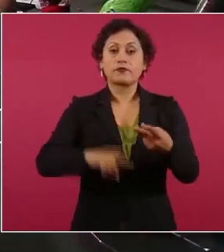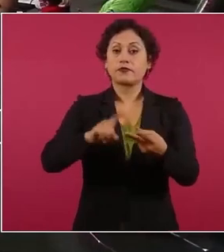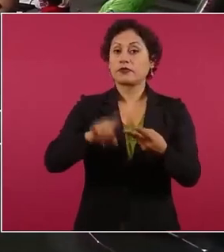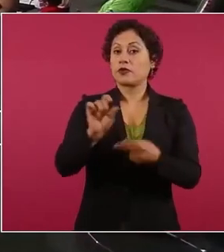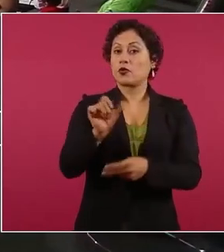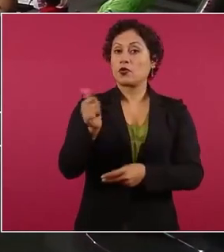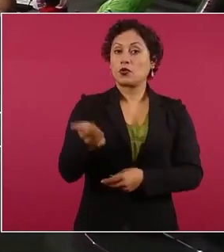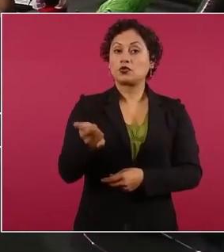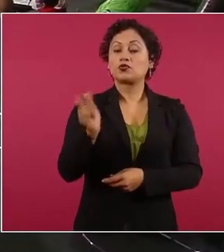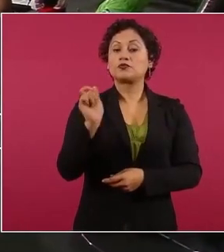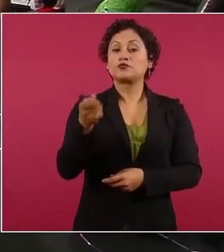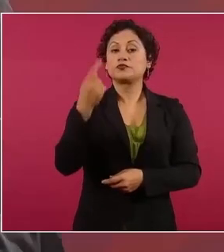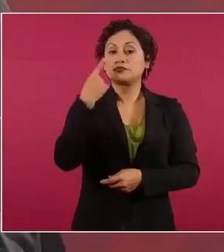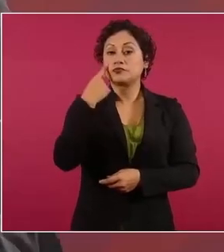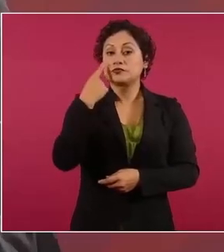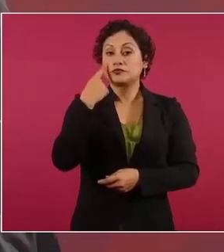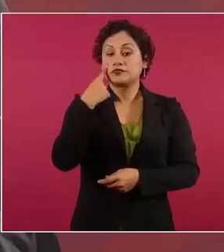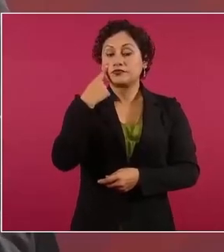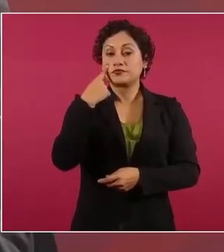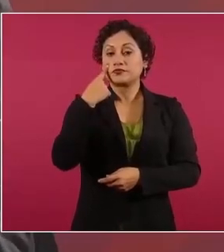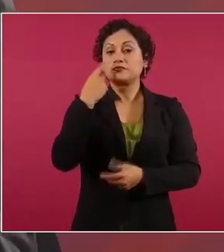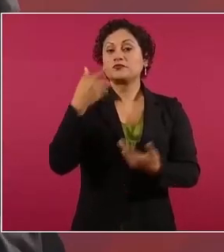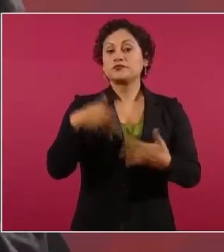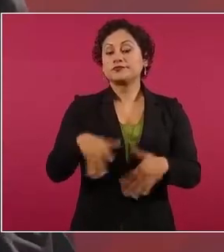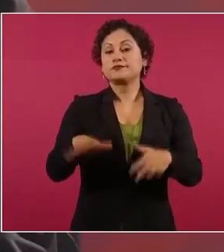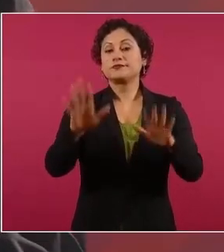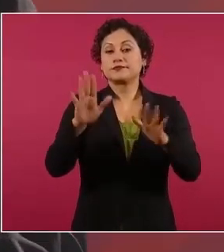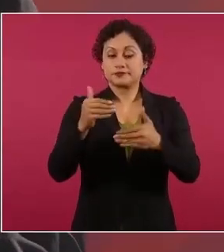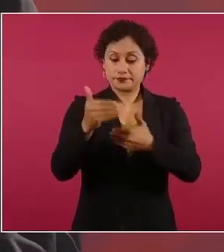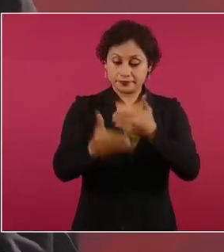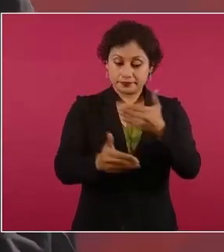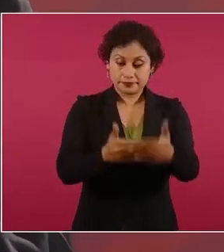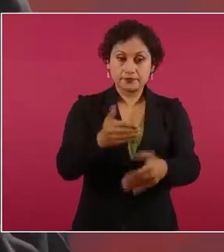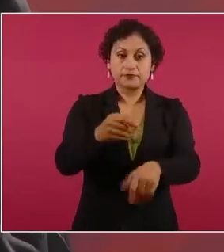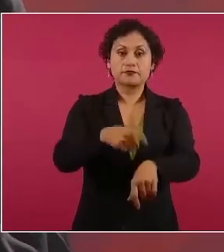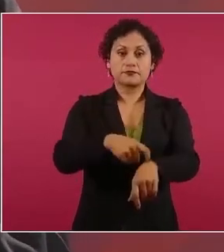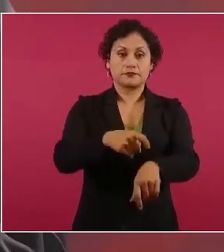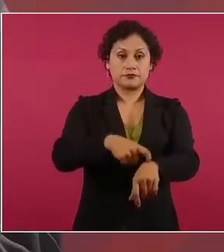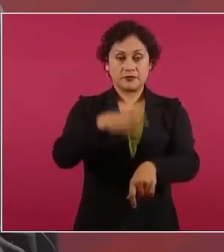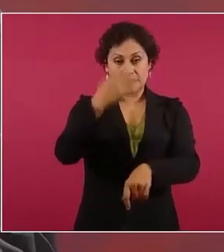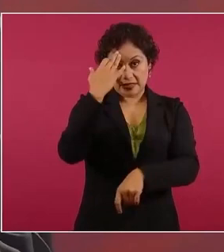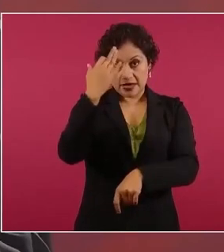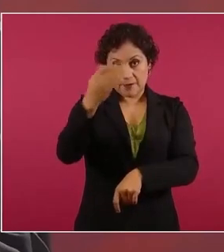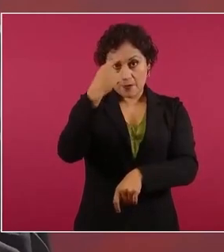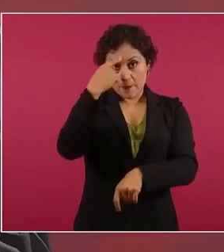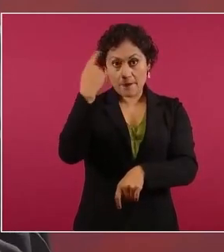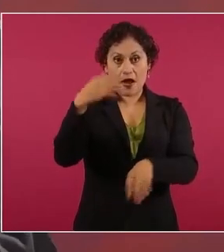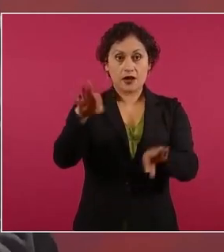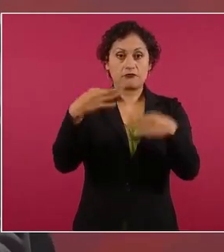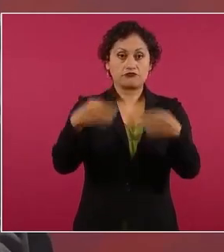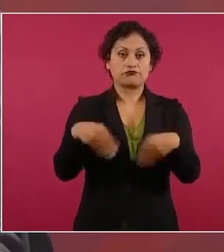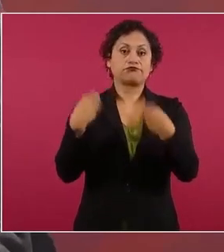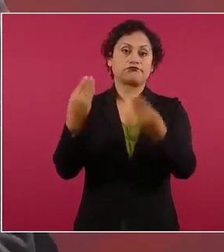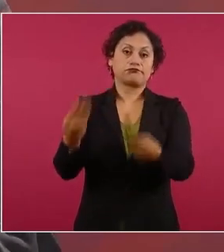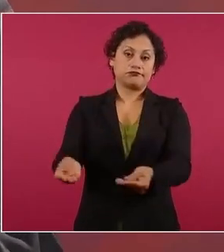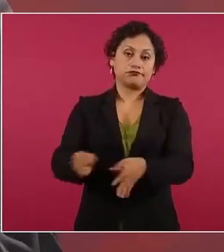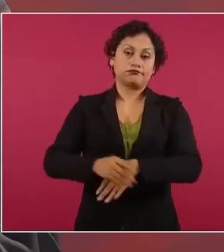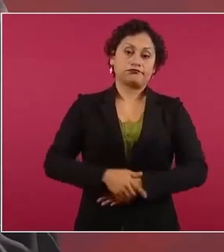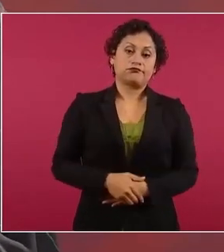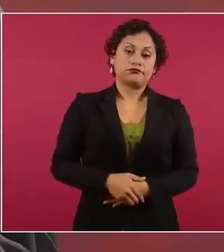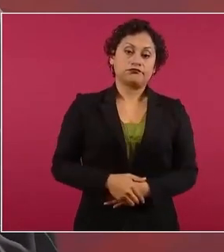a ver si ya se cumple el periodo y se entrega el documento pero eso